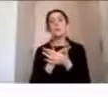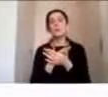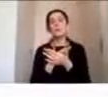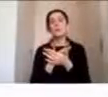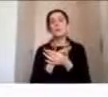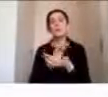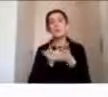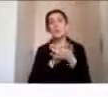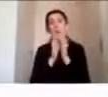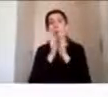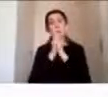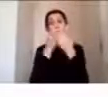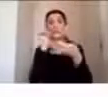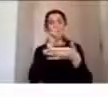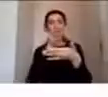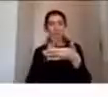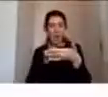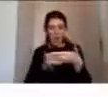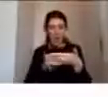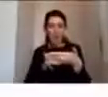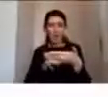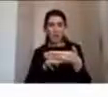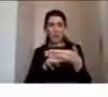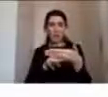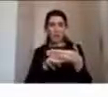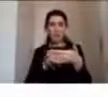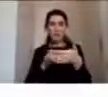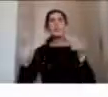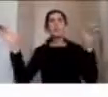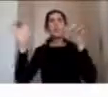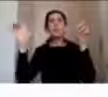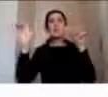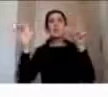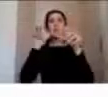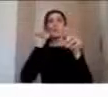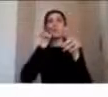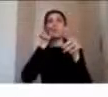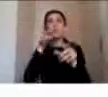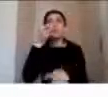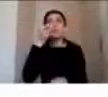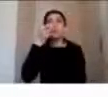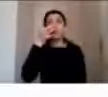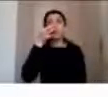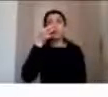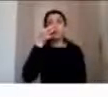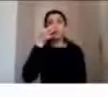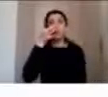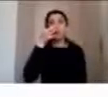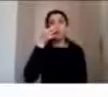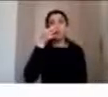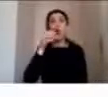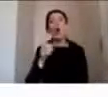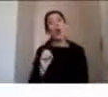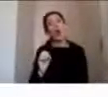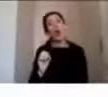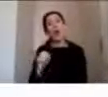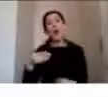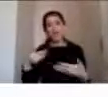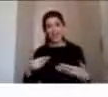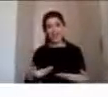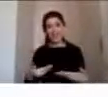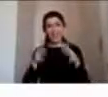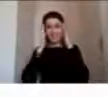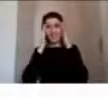leemos un libro estamos viendo una serie y no queremos perder el hilo de lo que está pasando o incluso ahora mantenerse